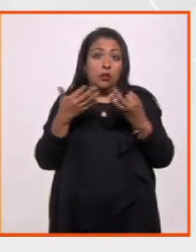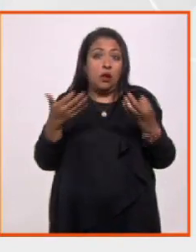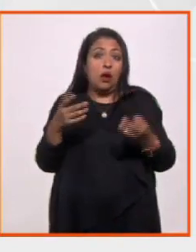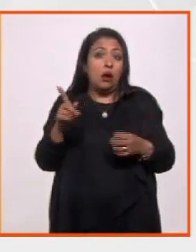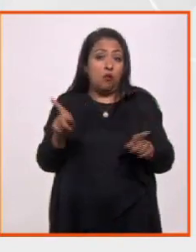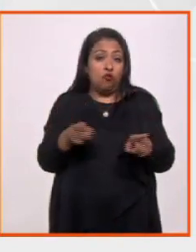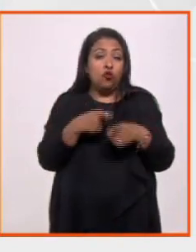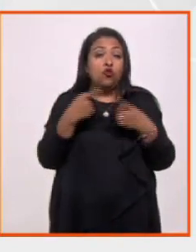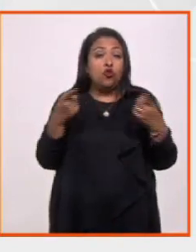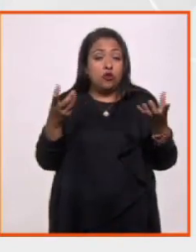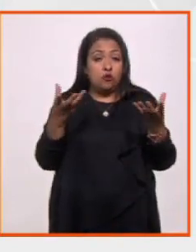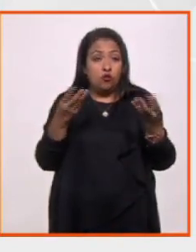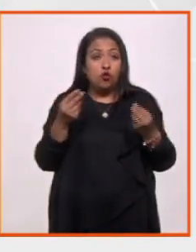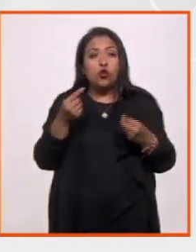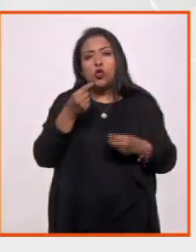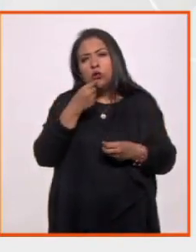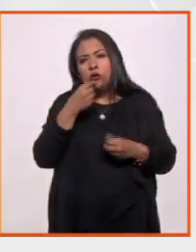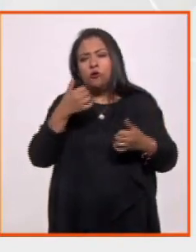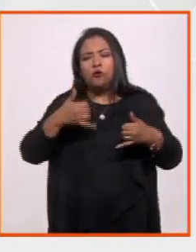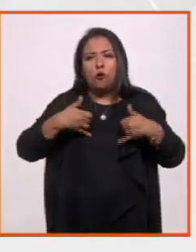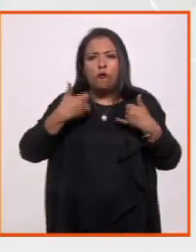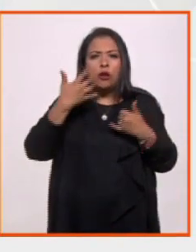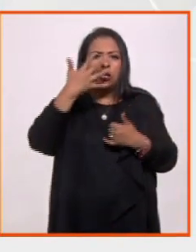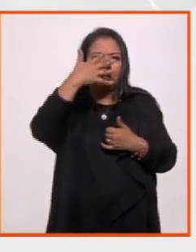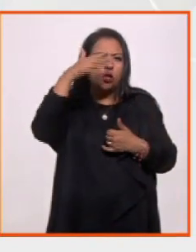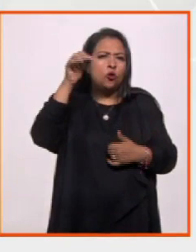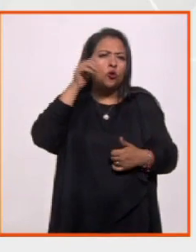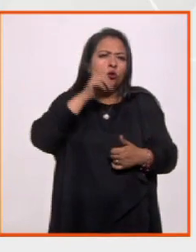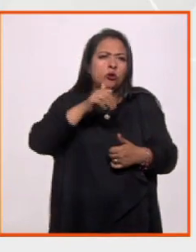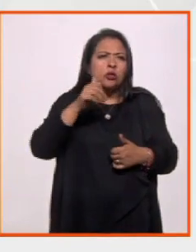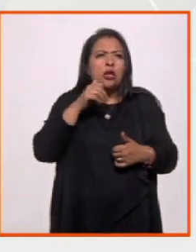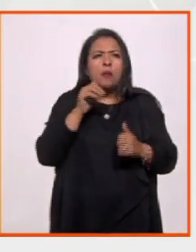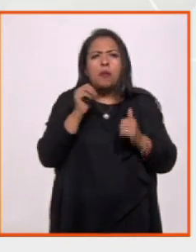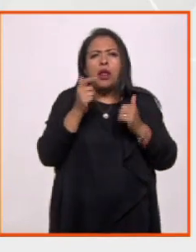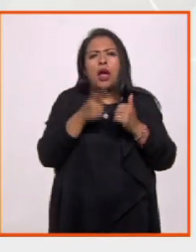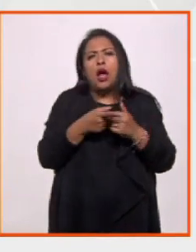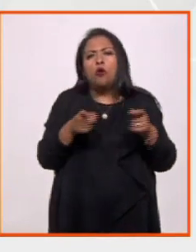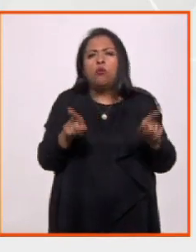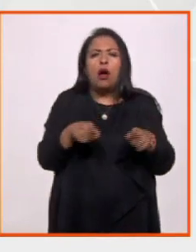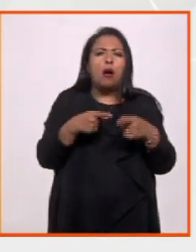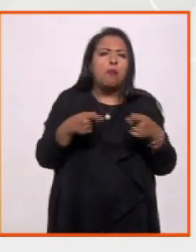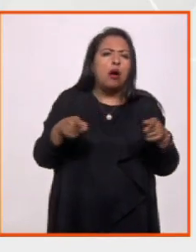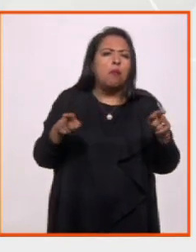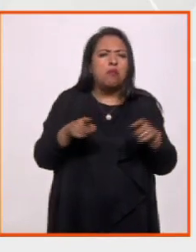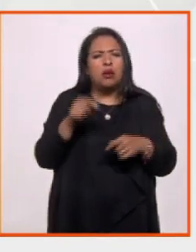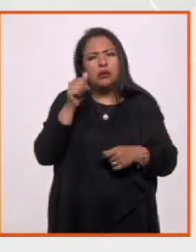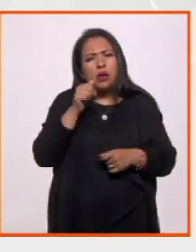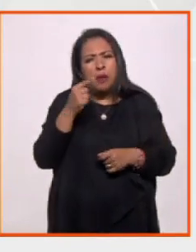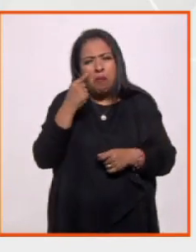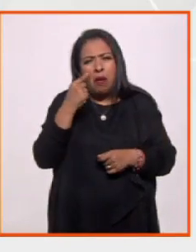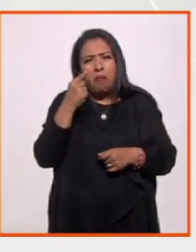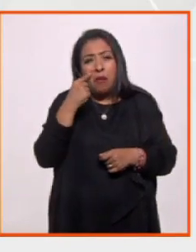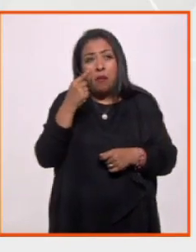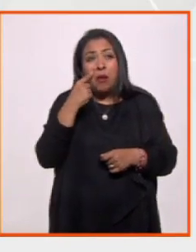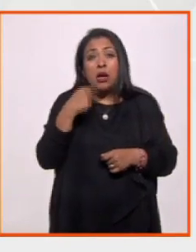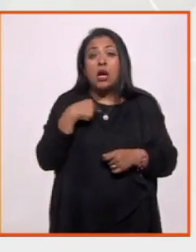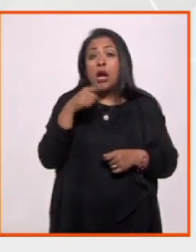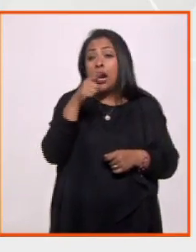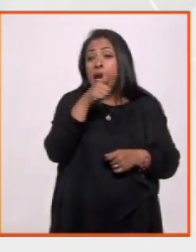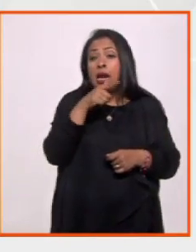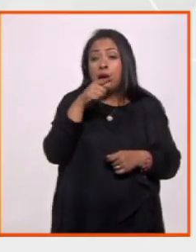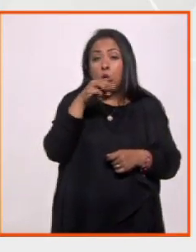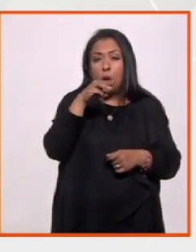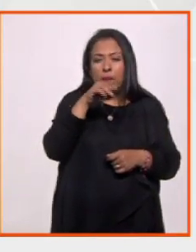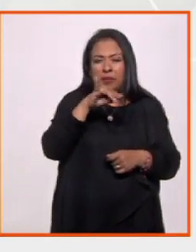de donde niños, jóvenes, adultos siempre están tocando un instrumento. El hablar la lengua Mije o